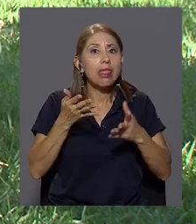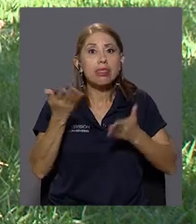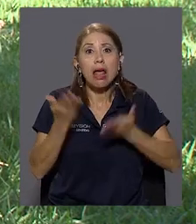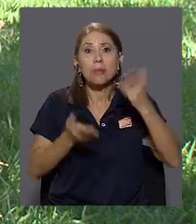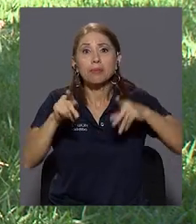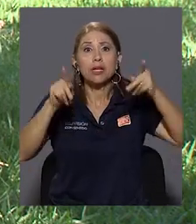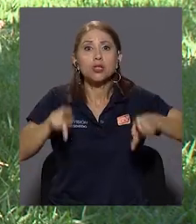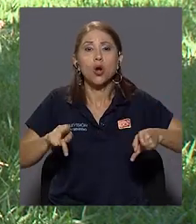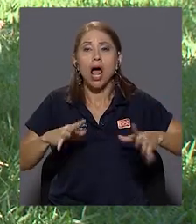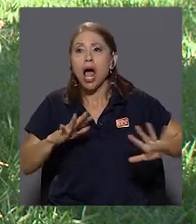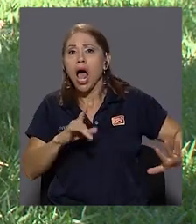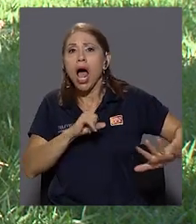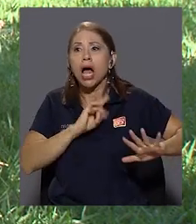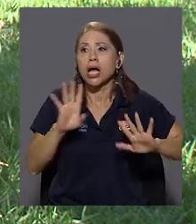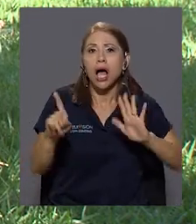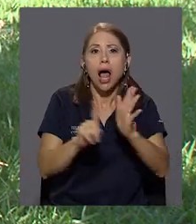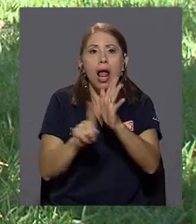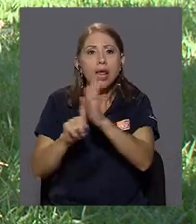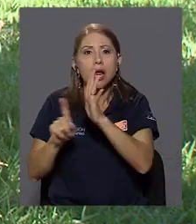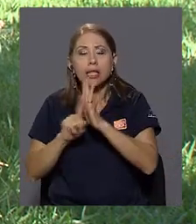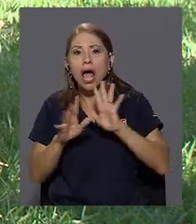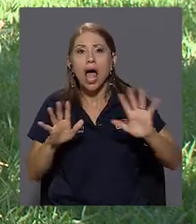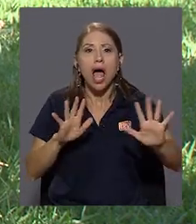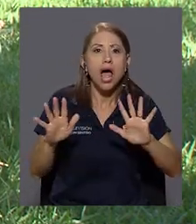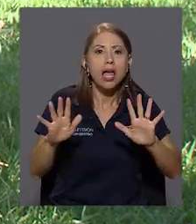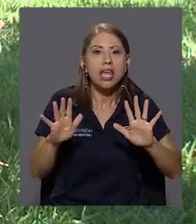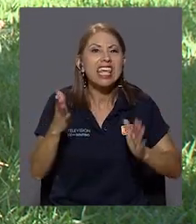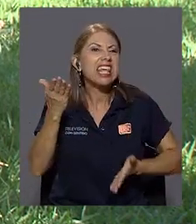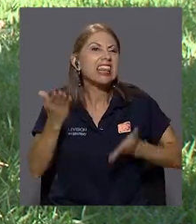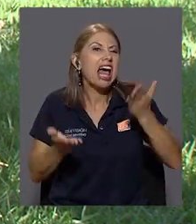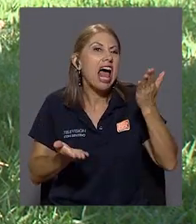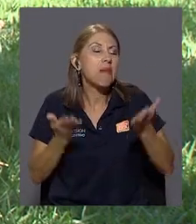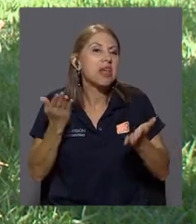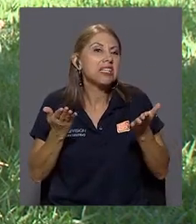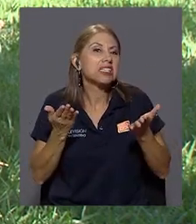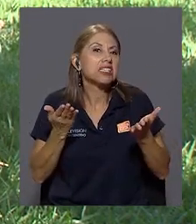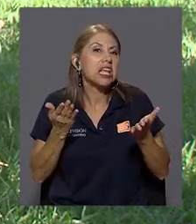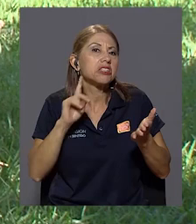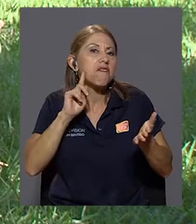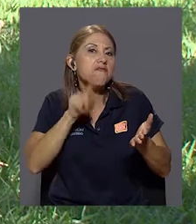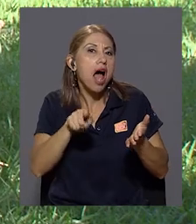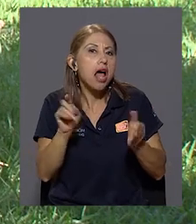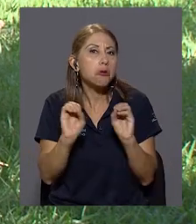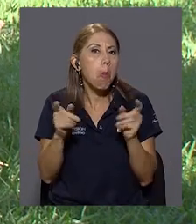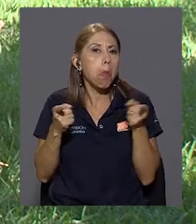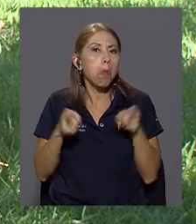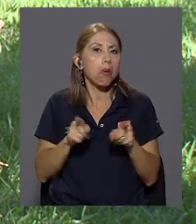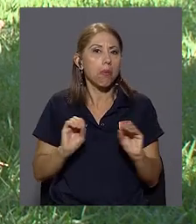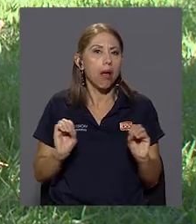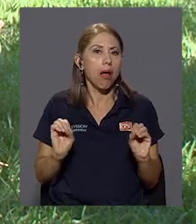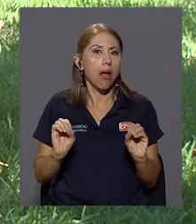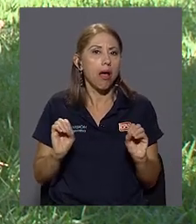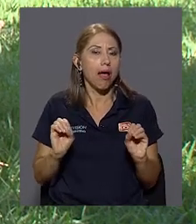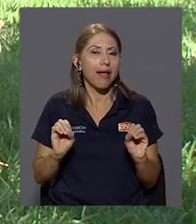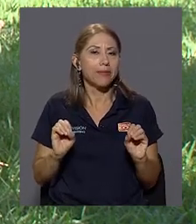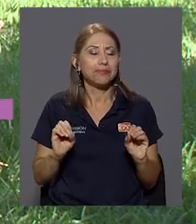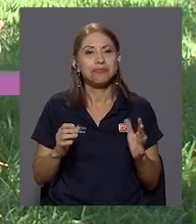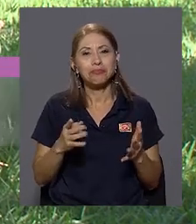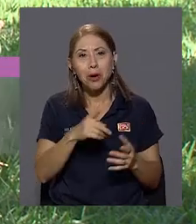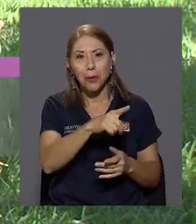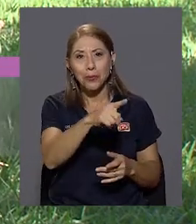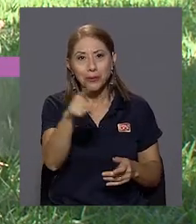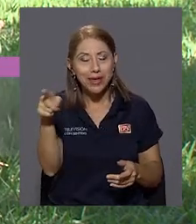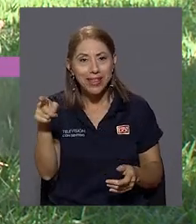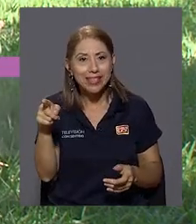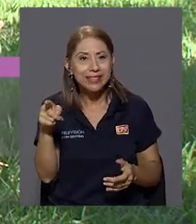a entrar en una alarma, en una alerta y tal vez es una falsa alarma, ¿verdad? Va a sonar